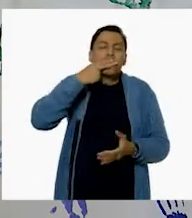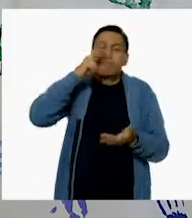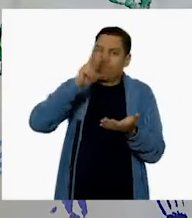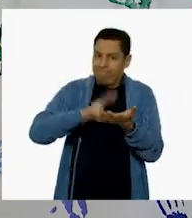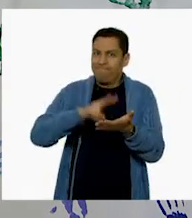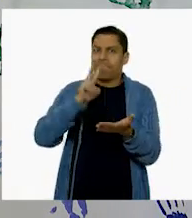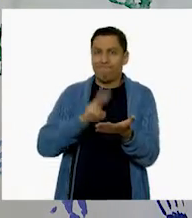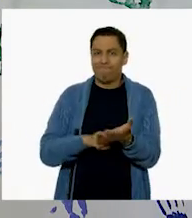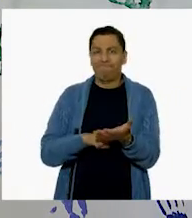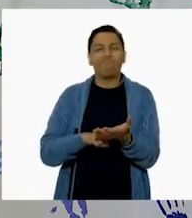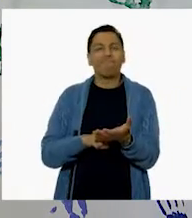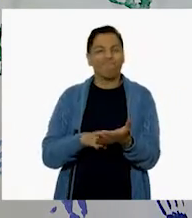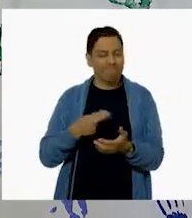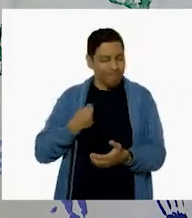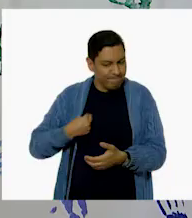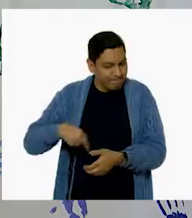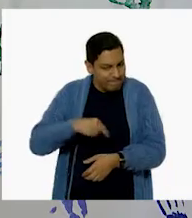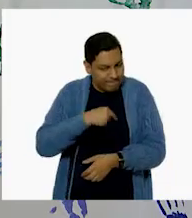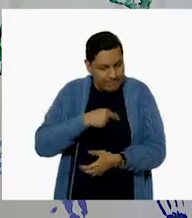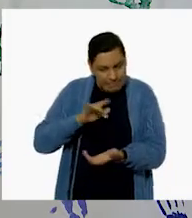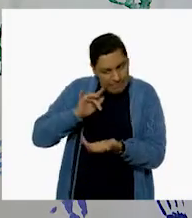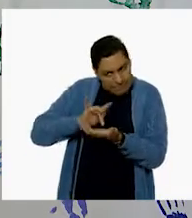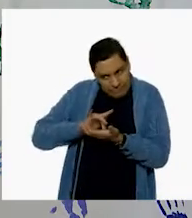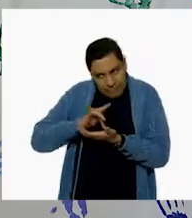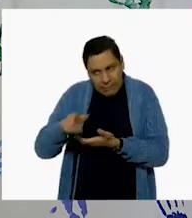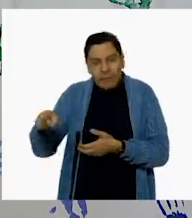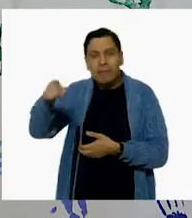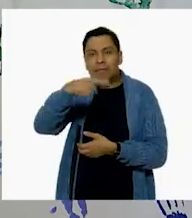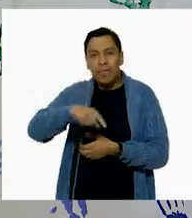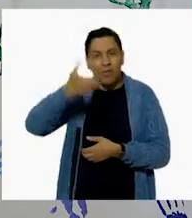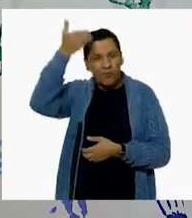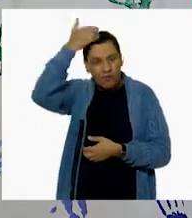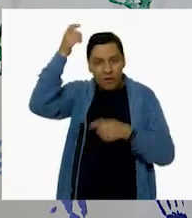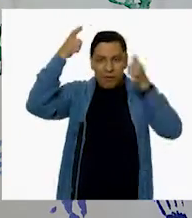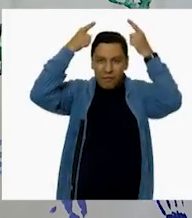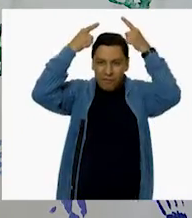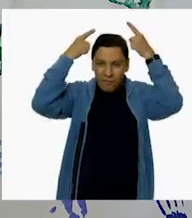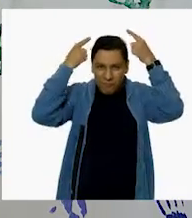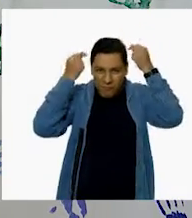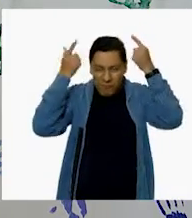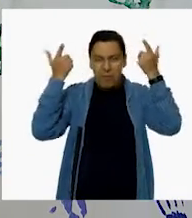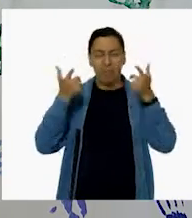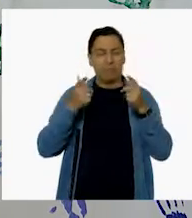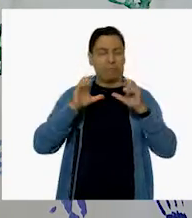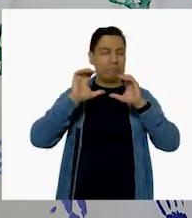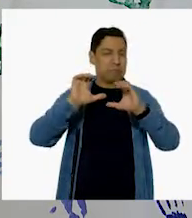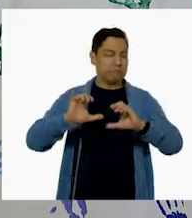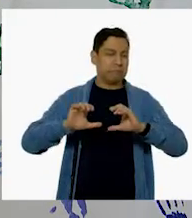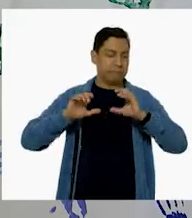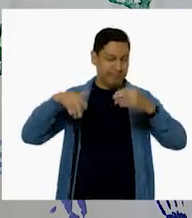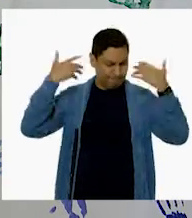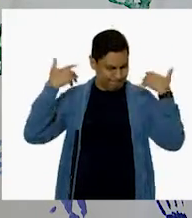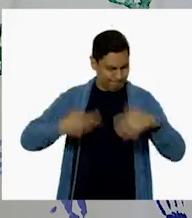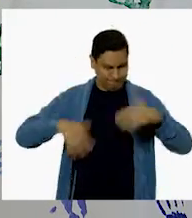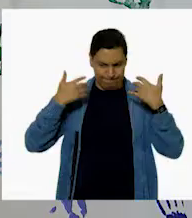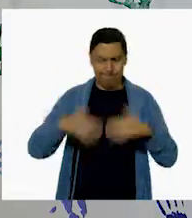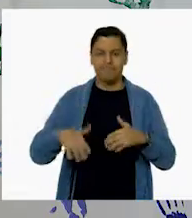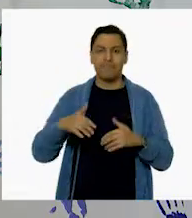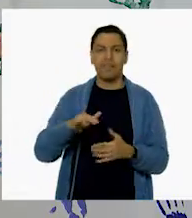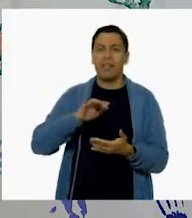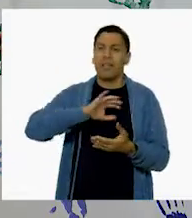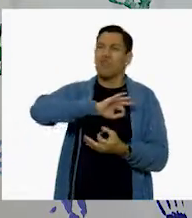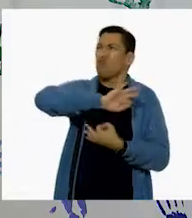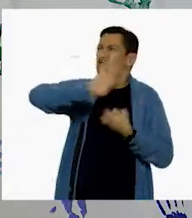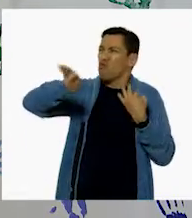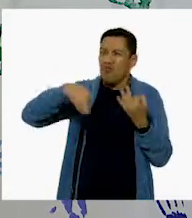nos ha quedado muy claro cómo nos cuidan. Su labor es invaluable. Muchas gracias a la enfermera Ana Luisa Pérez y a